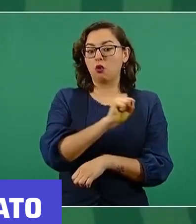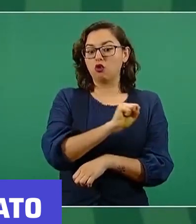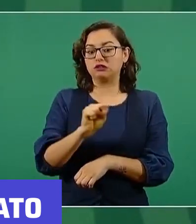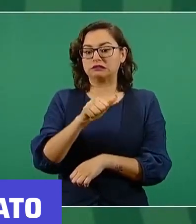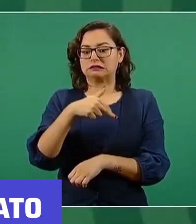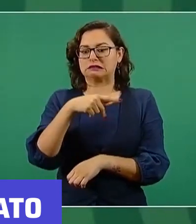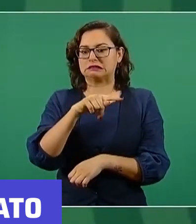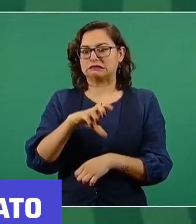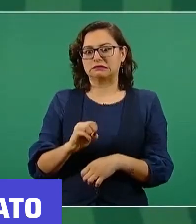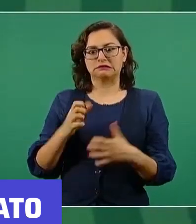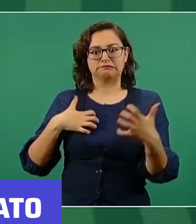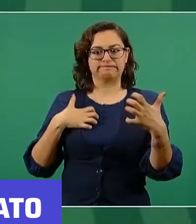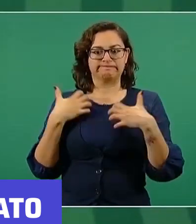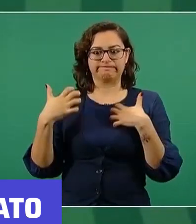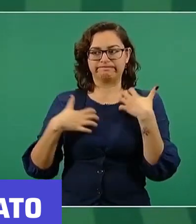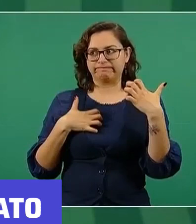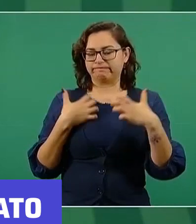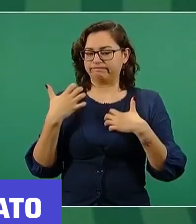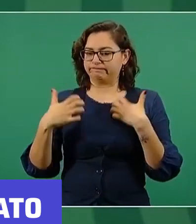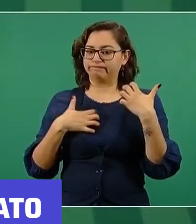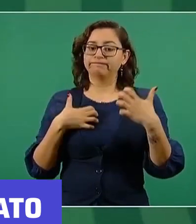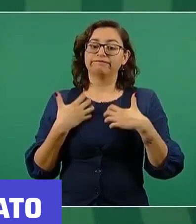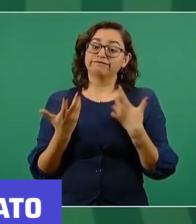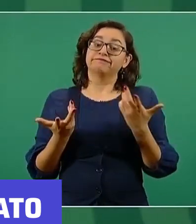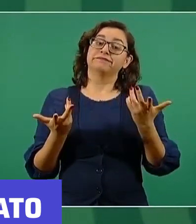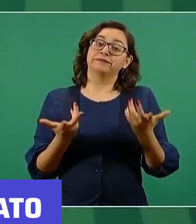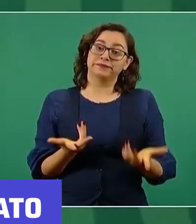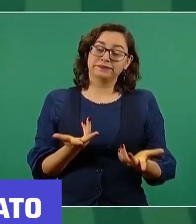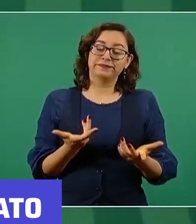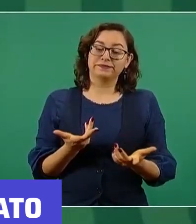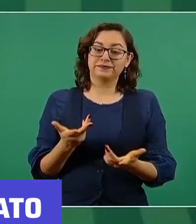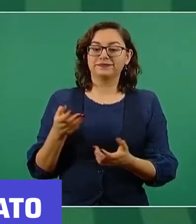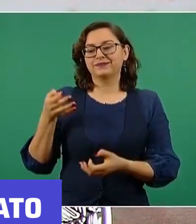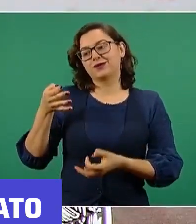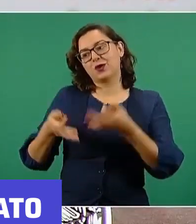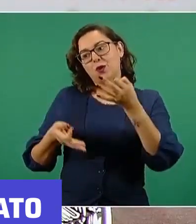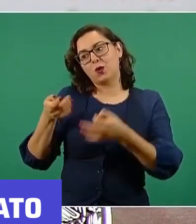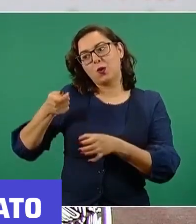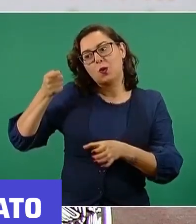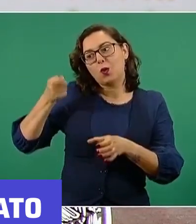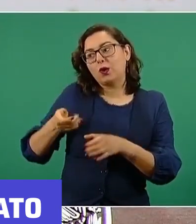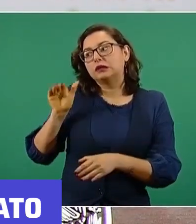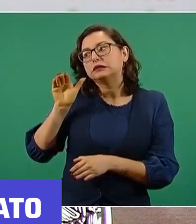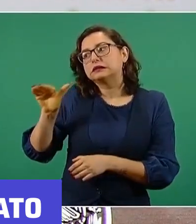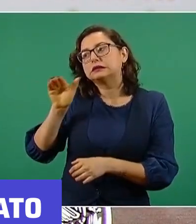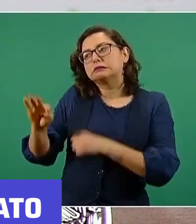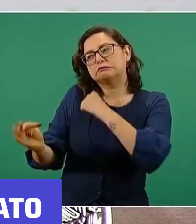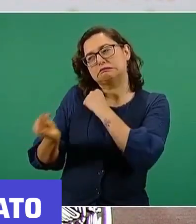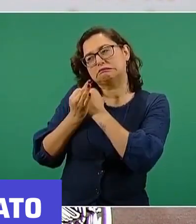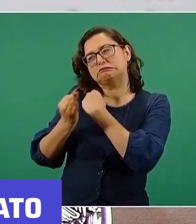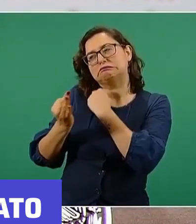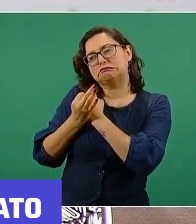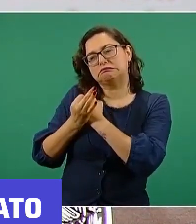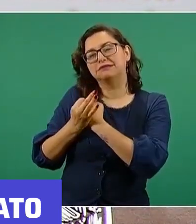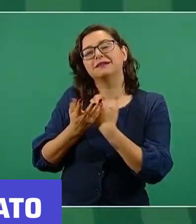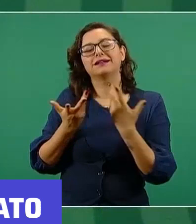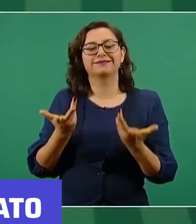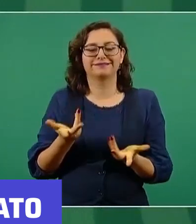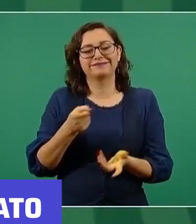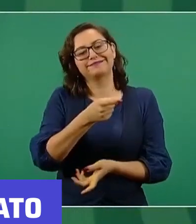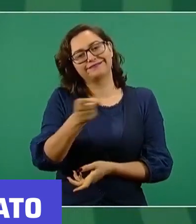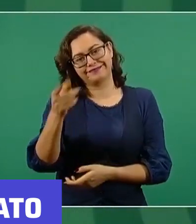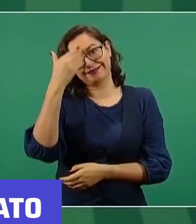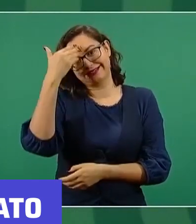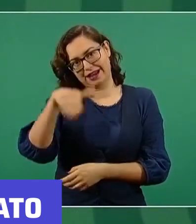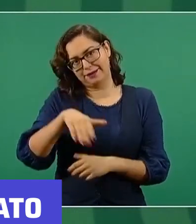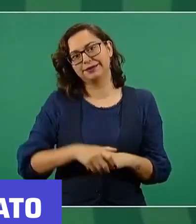y consiguieron un amparo. Ya ven cómo están los jueces cuando